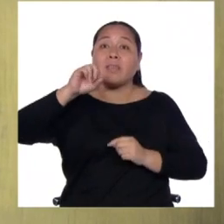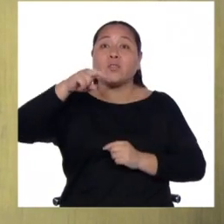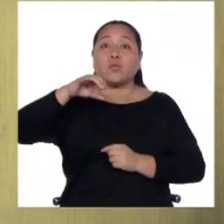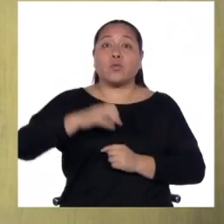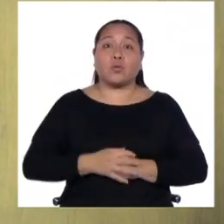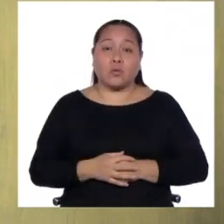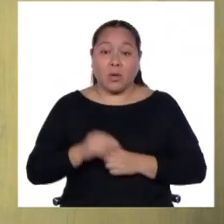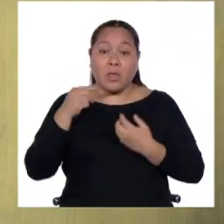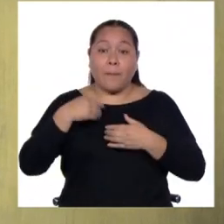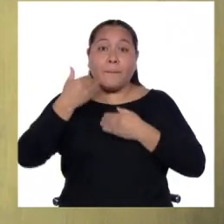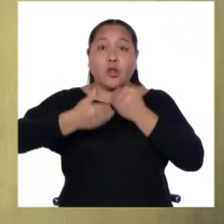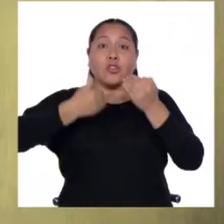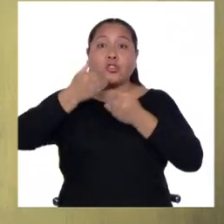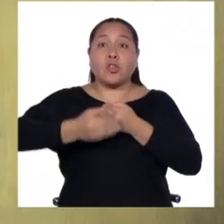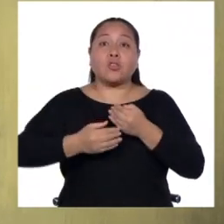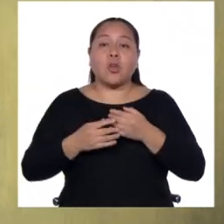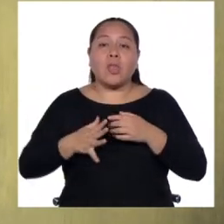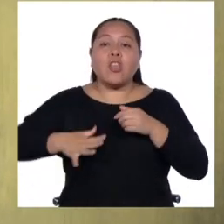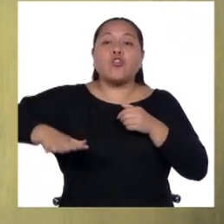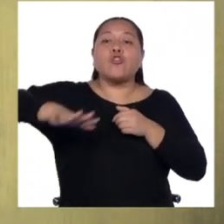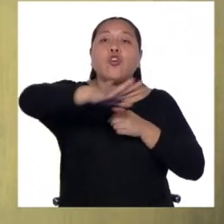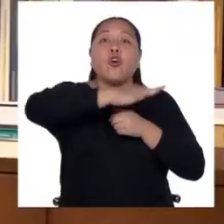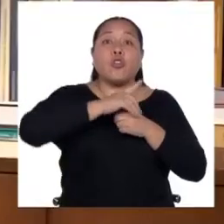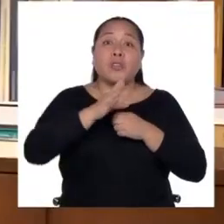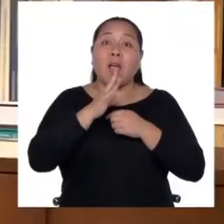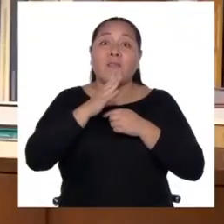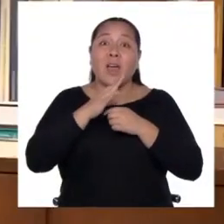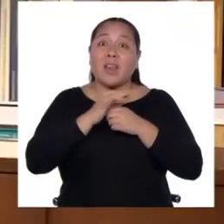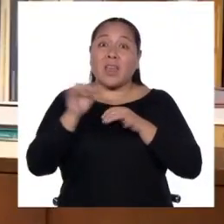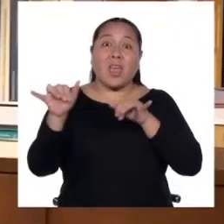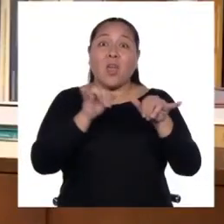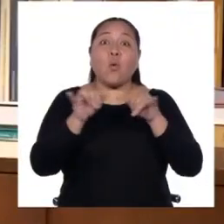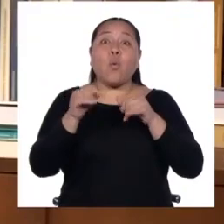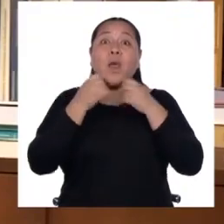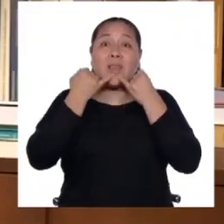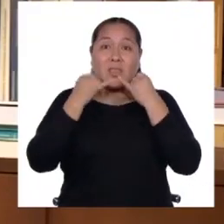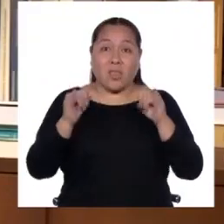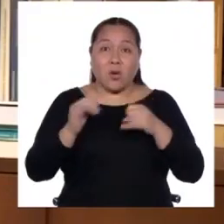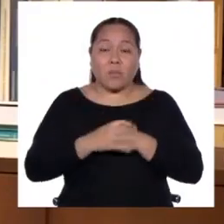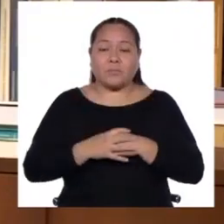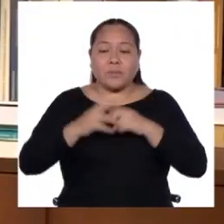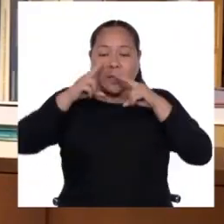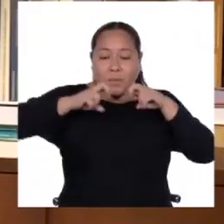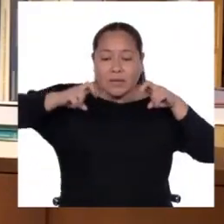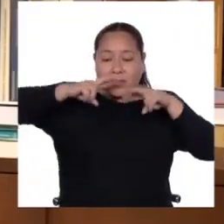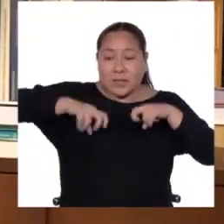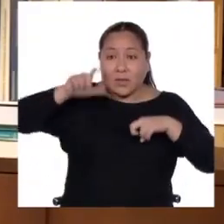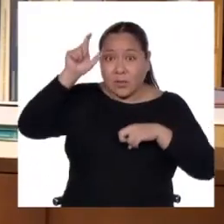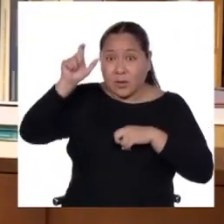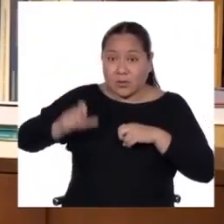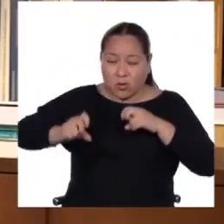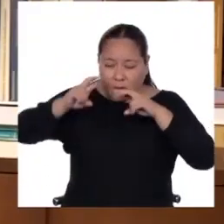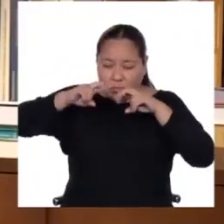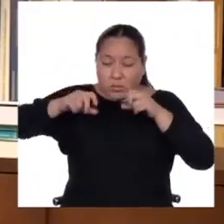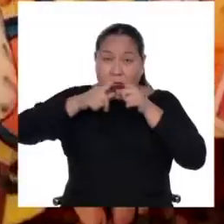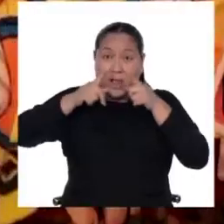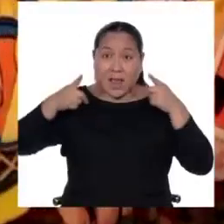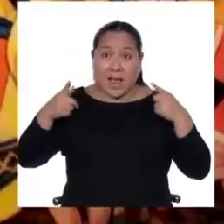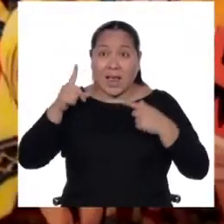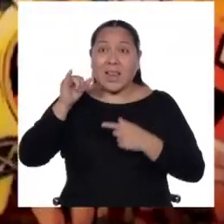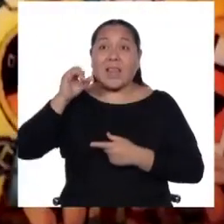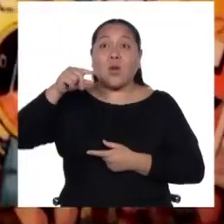lingüística que ocurrió en nuestro territorio. Según investigaciones del lingüista Rodolfo Serrón Palomino,